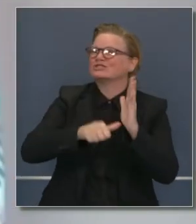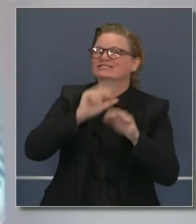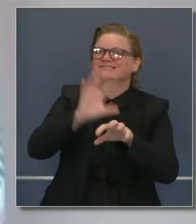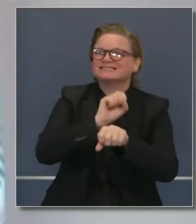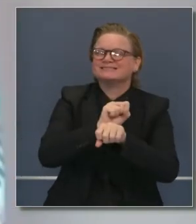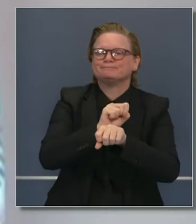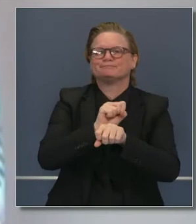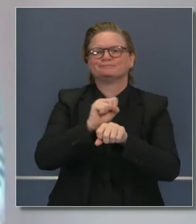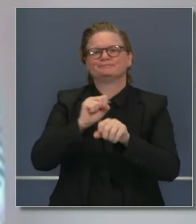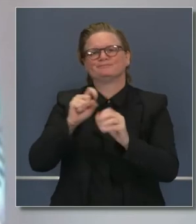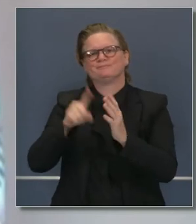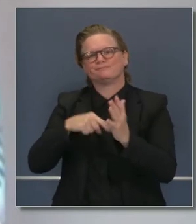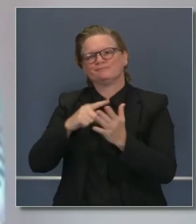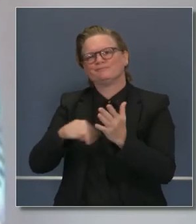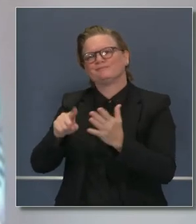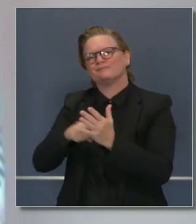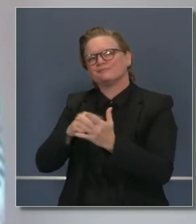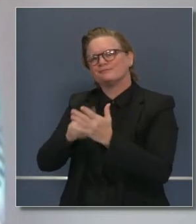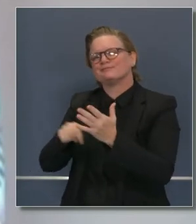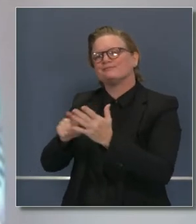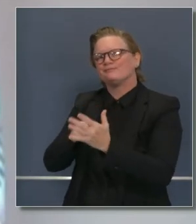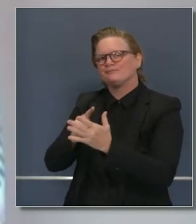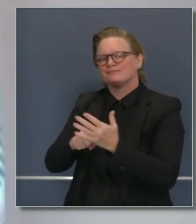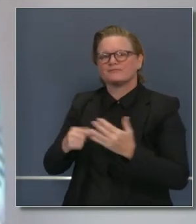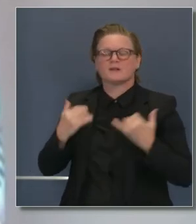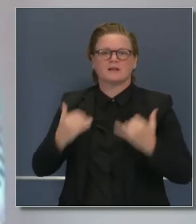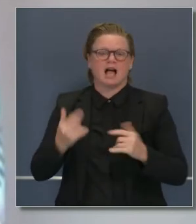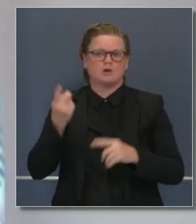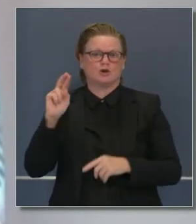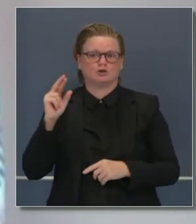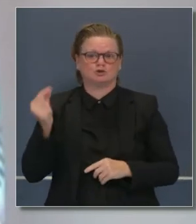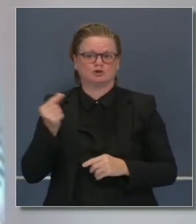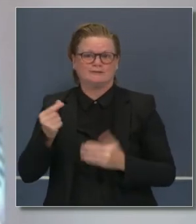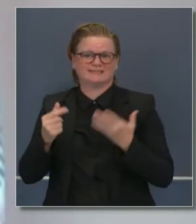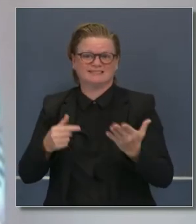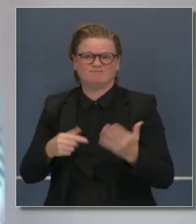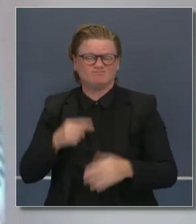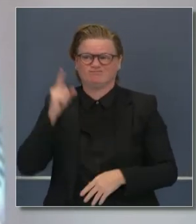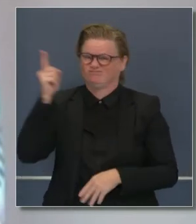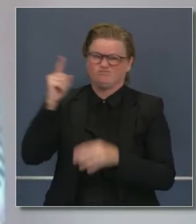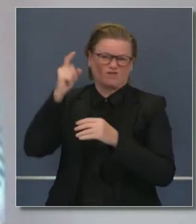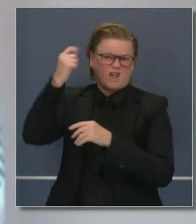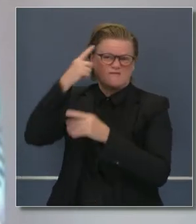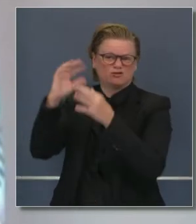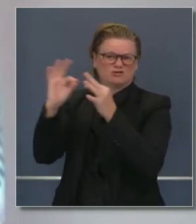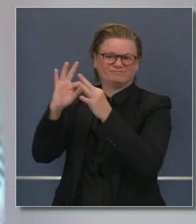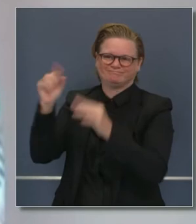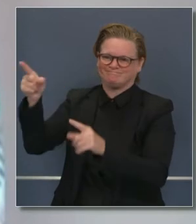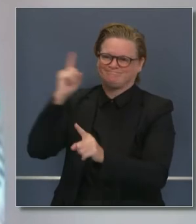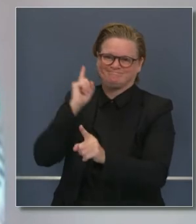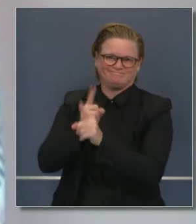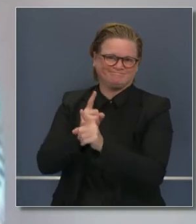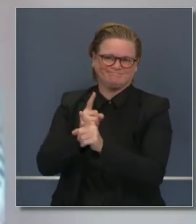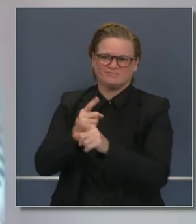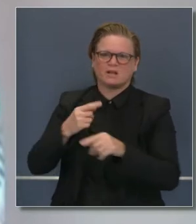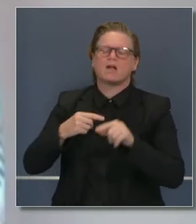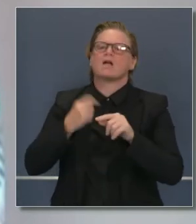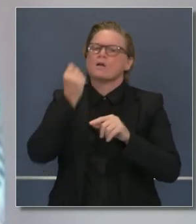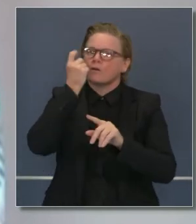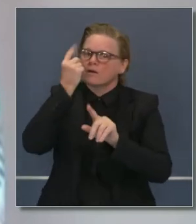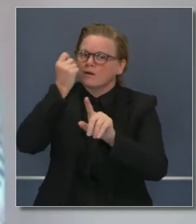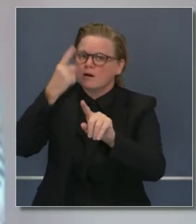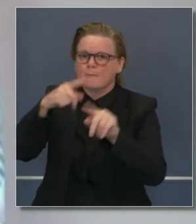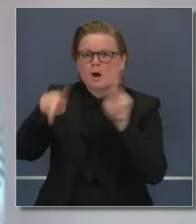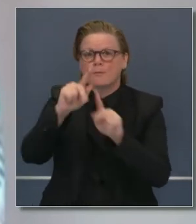Sí, sí, sí, señor gobernador, al inicio era voluntario. La gente anticipaba la necesidad